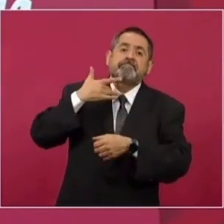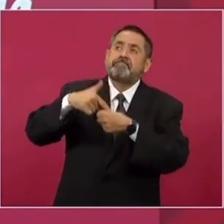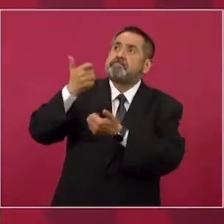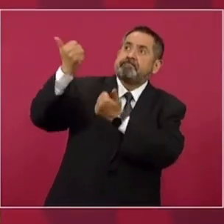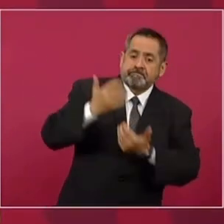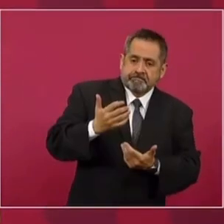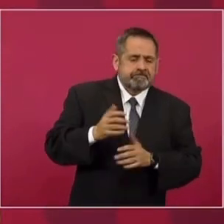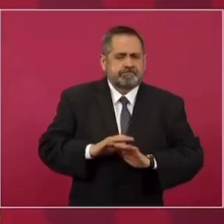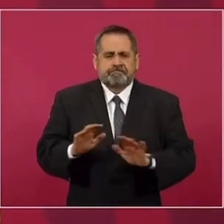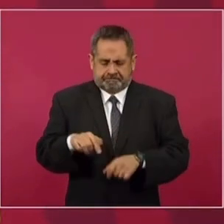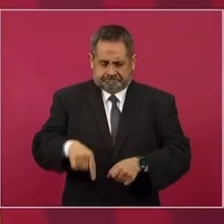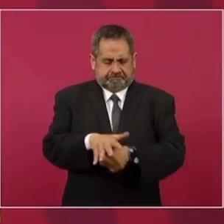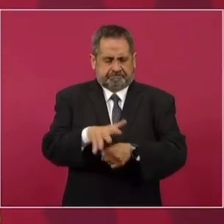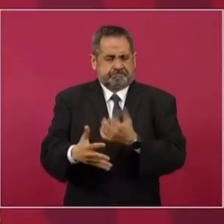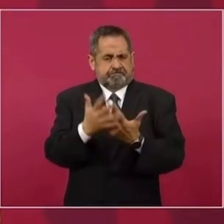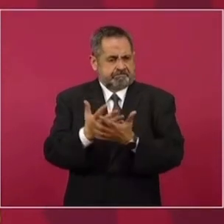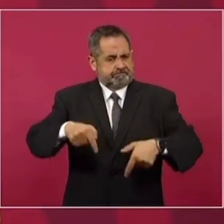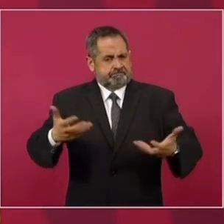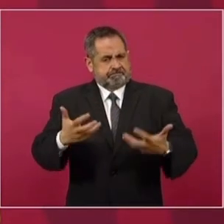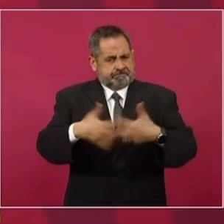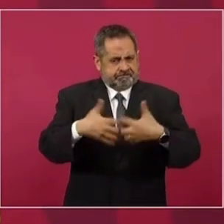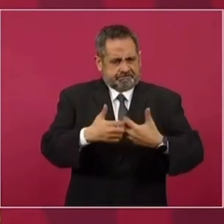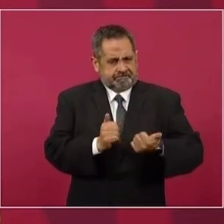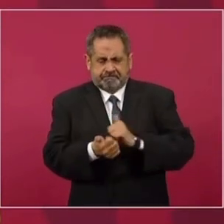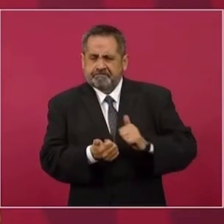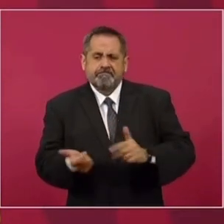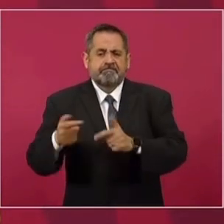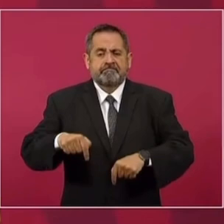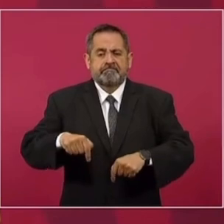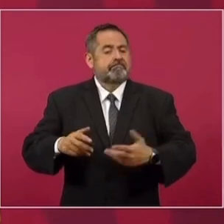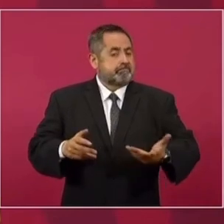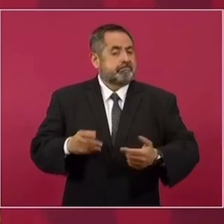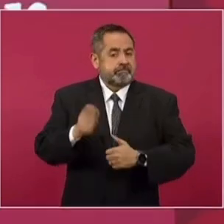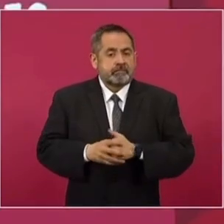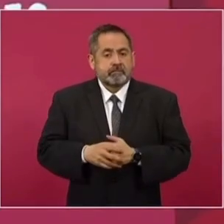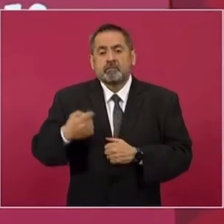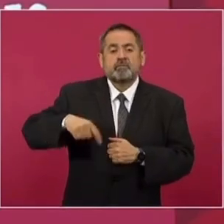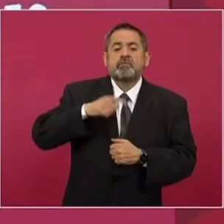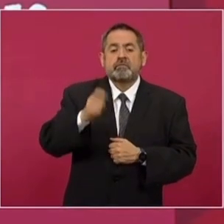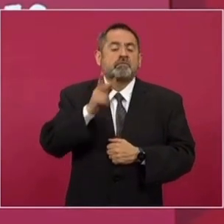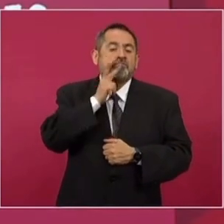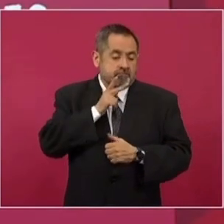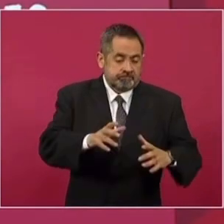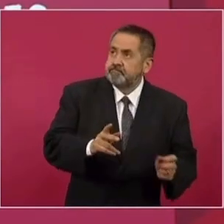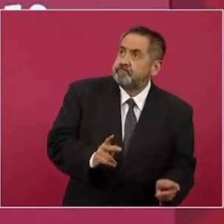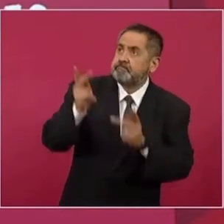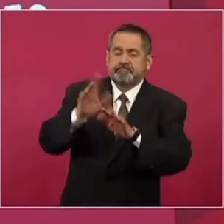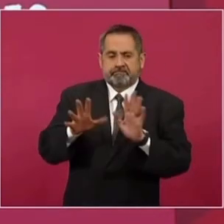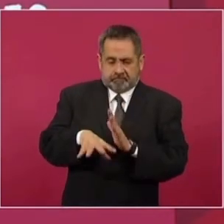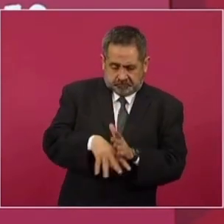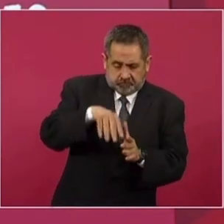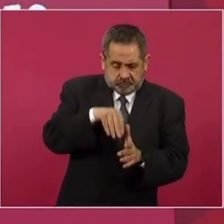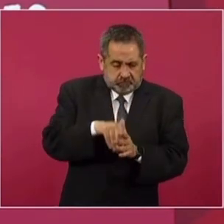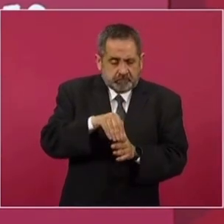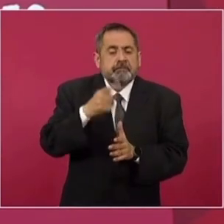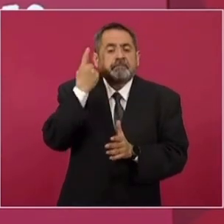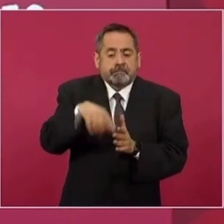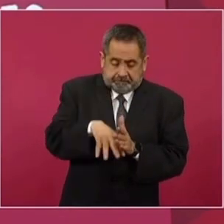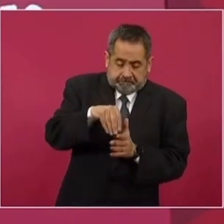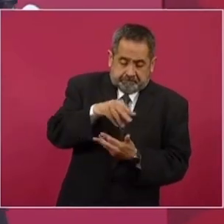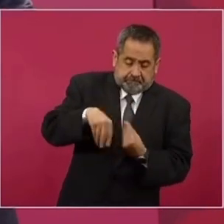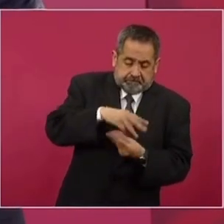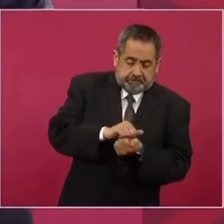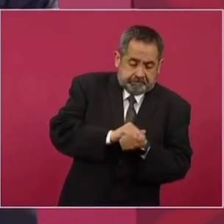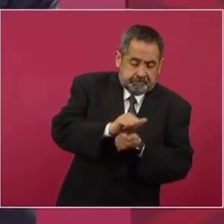gasolinas, el diésel en el extranjero, vamos a ser autosuficientes. Y significa también que ya no vamos a vender petróleo cruz, vamos a extraer sólo lo necesario